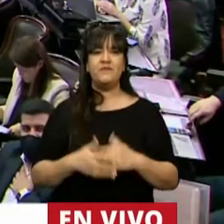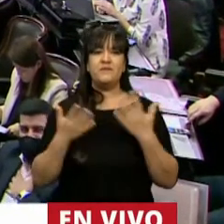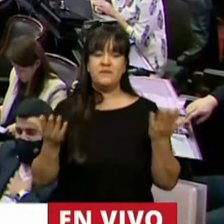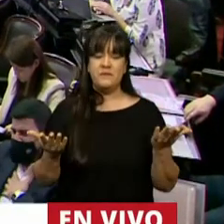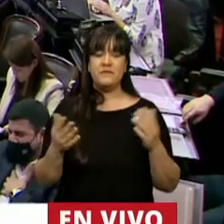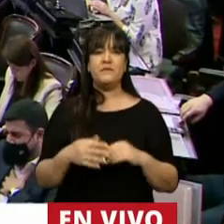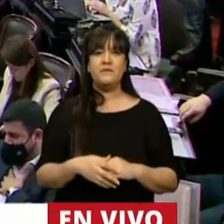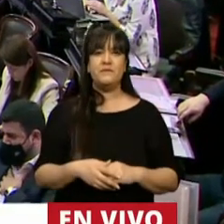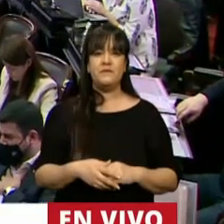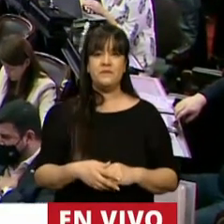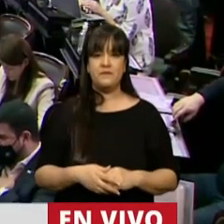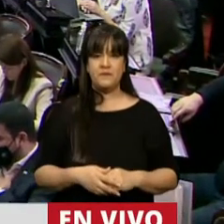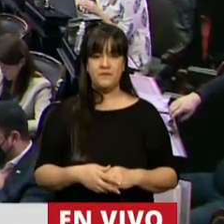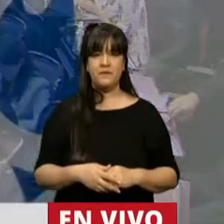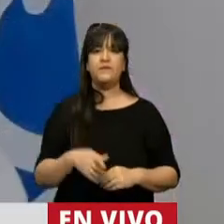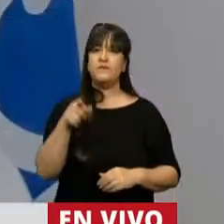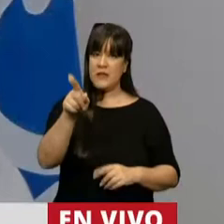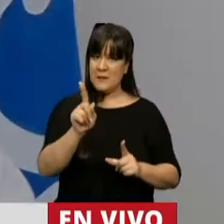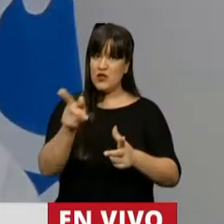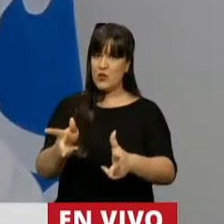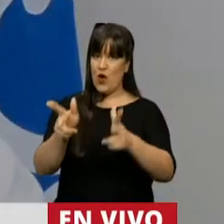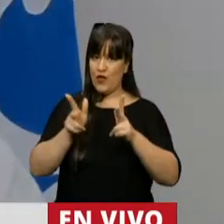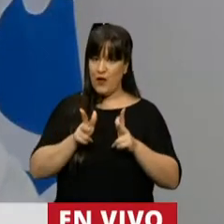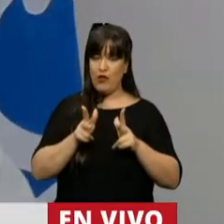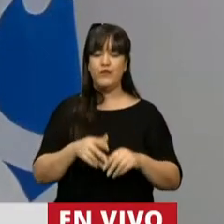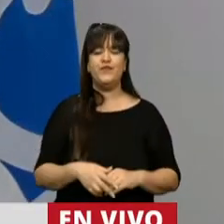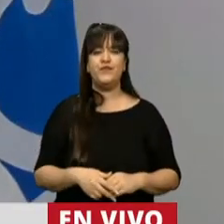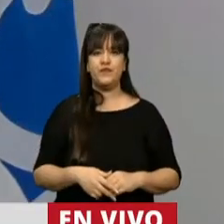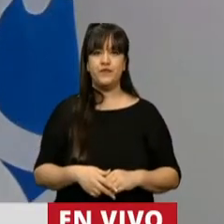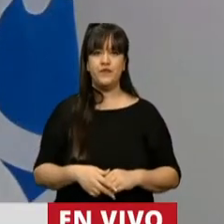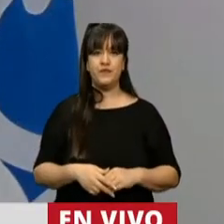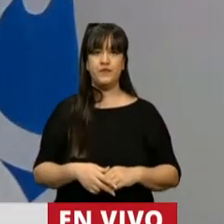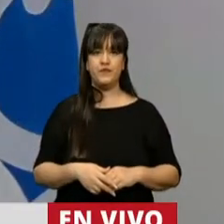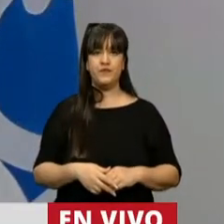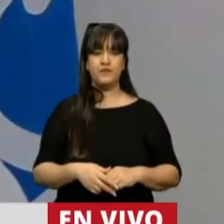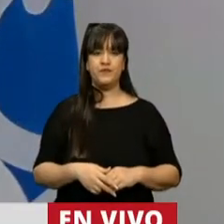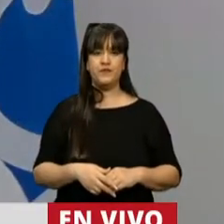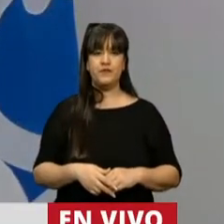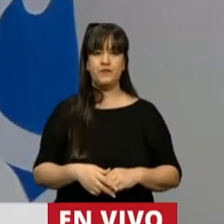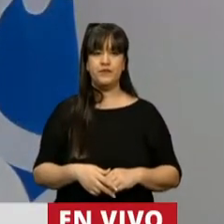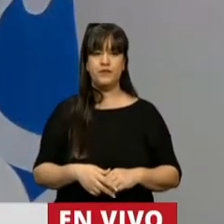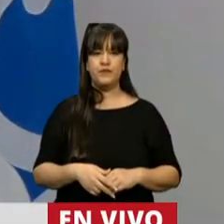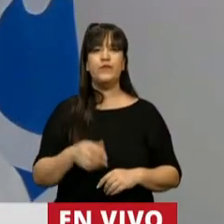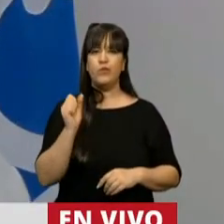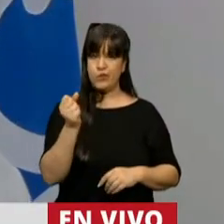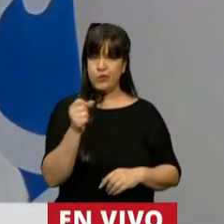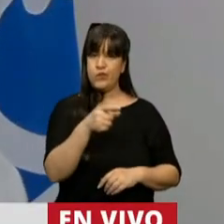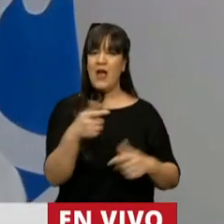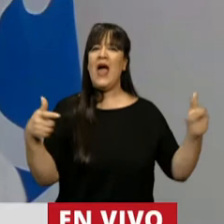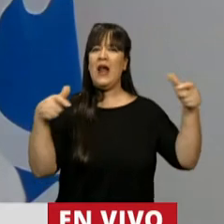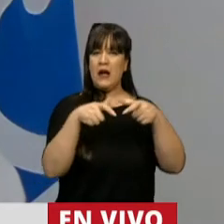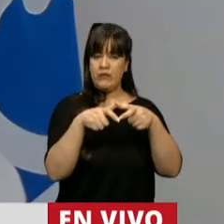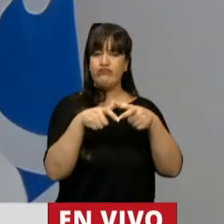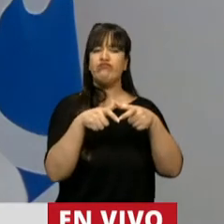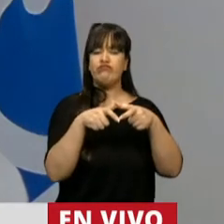usted ha dicho, ha habido reunión de la Comisión de